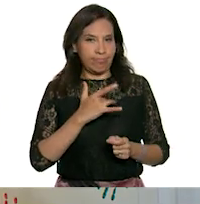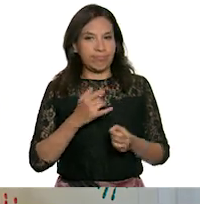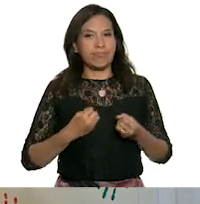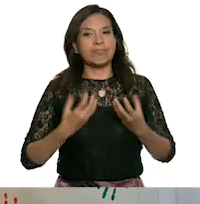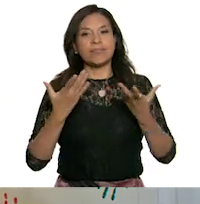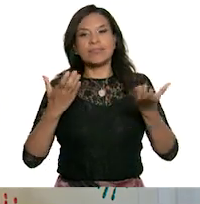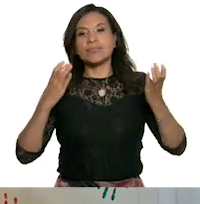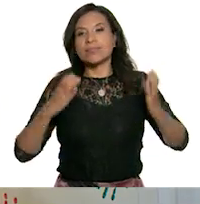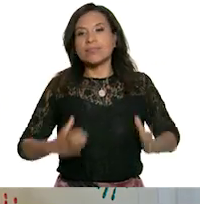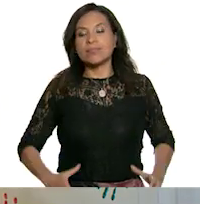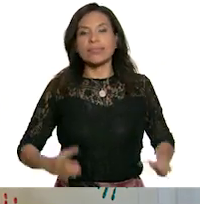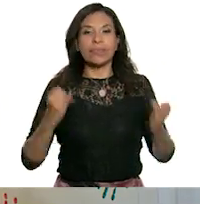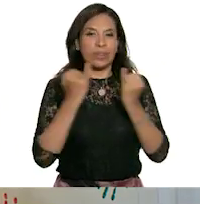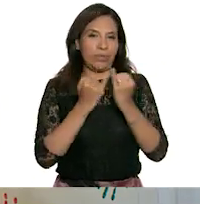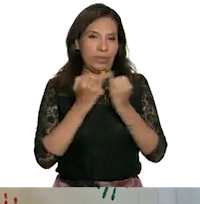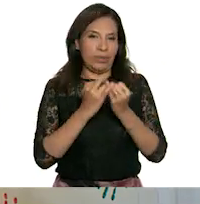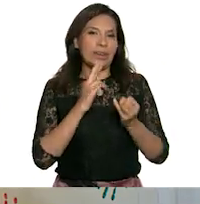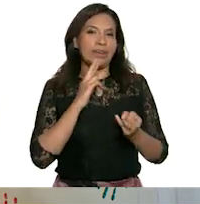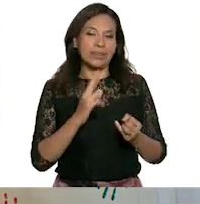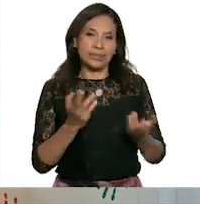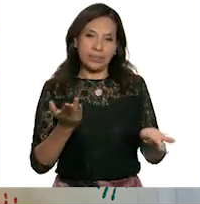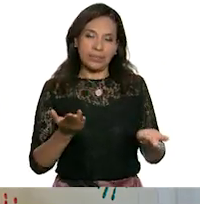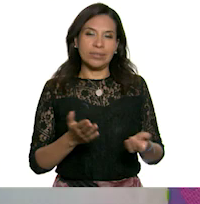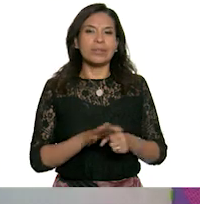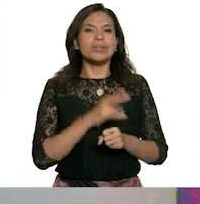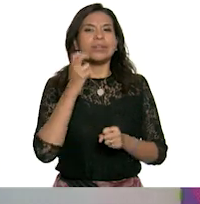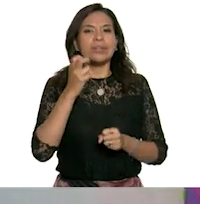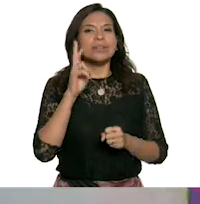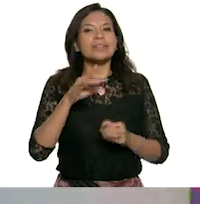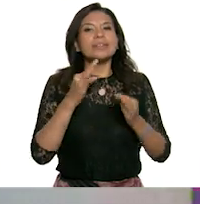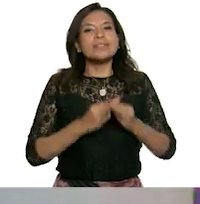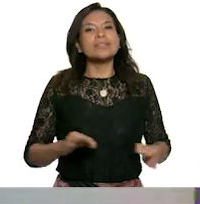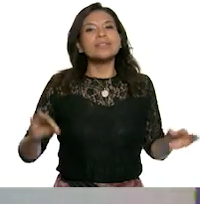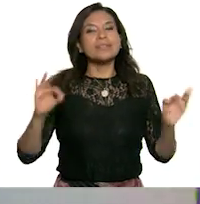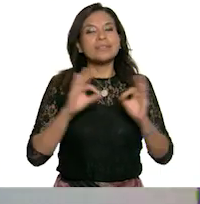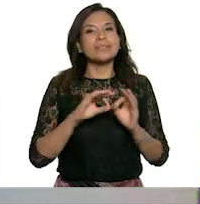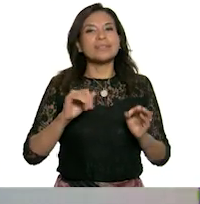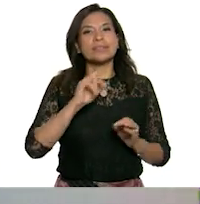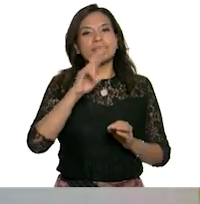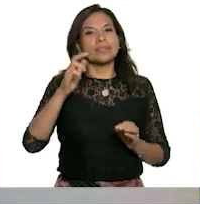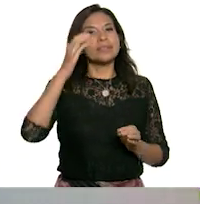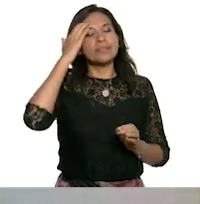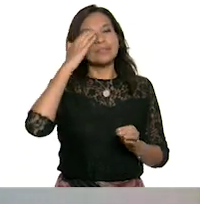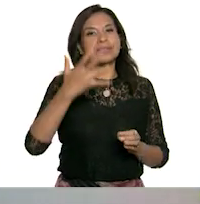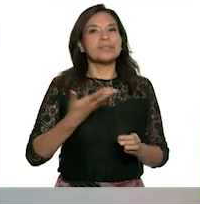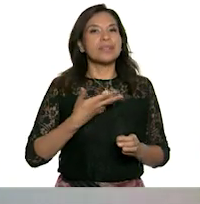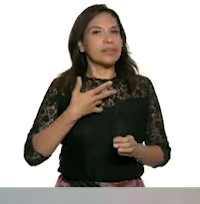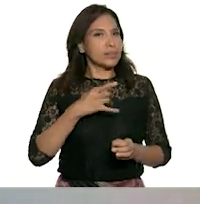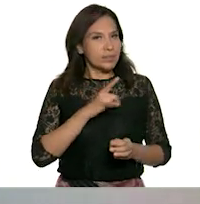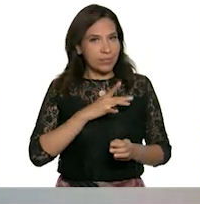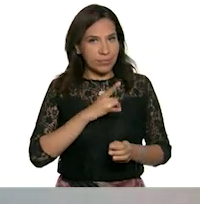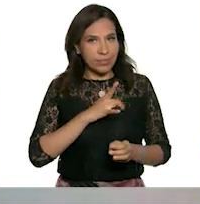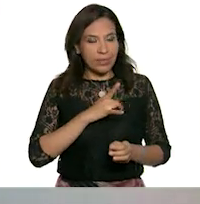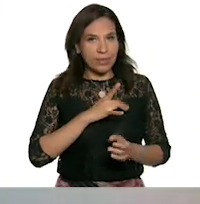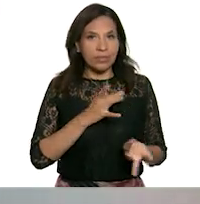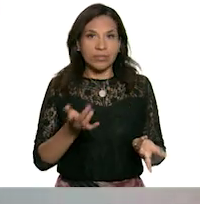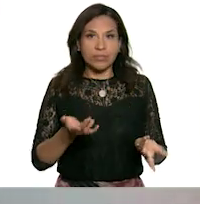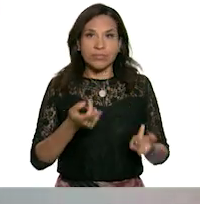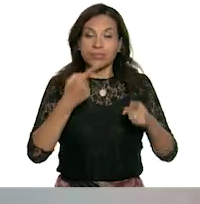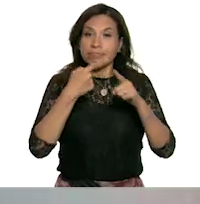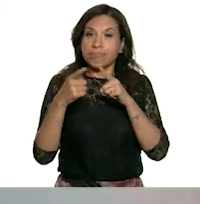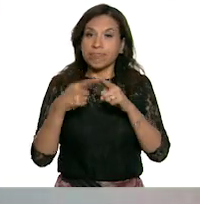expresión corporal como en la respuesta Entonces es muy importante reconocer que tengo miedo y